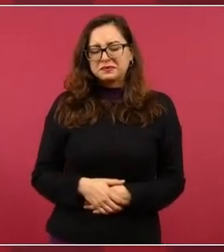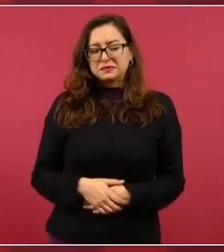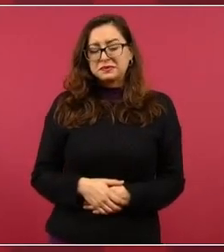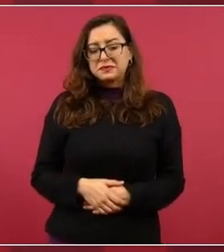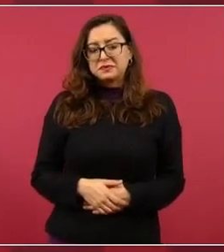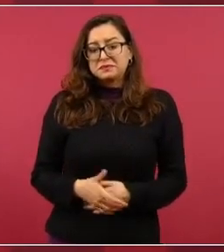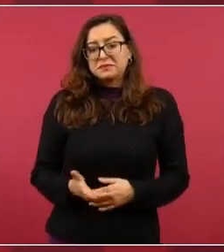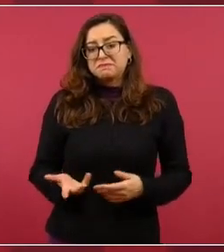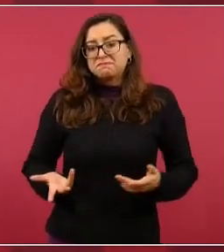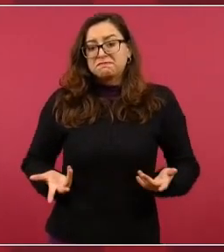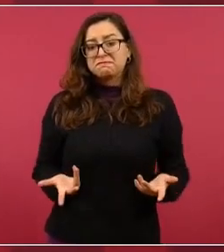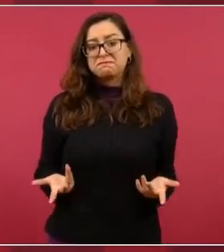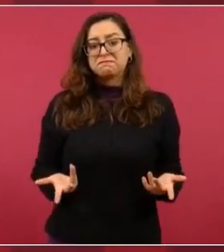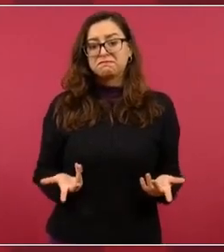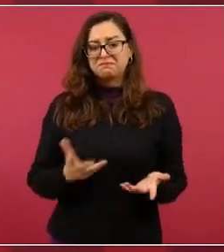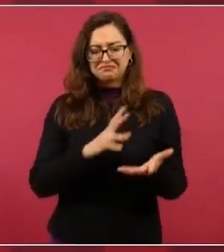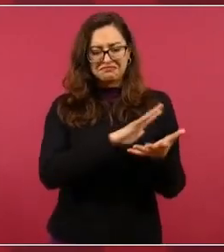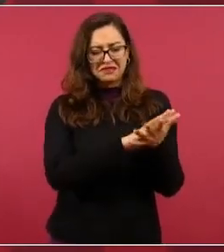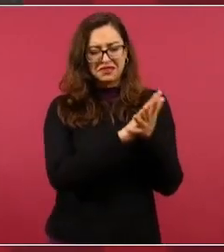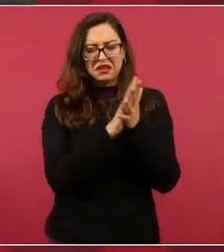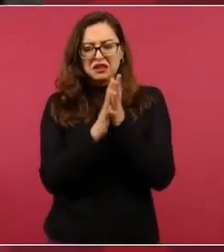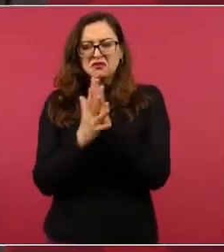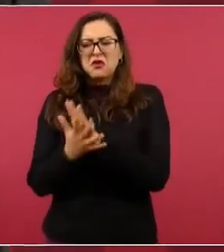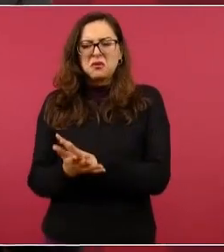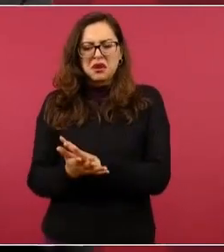pues, ¿qué van a transformar?